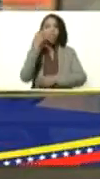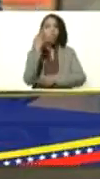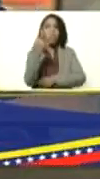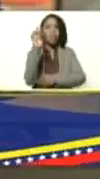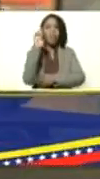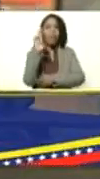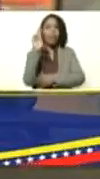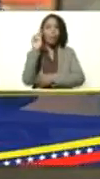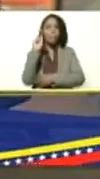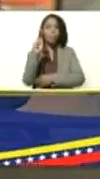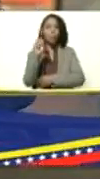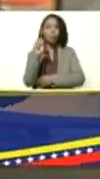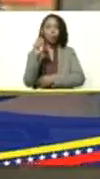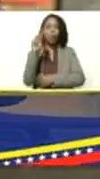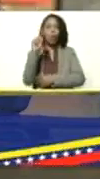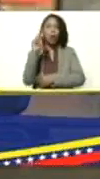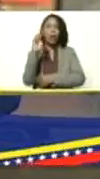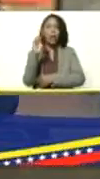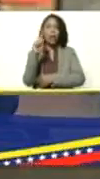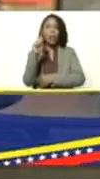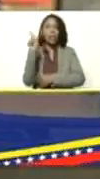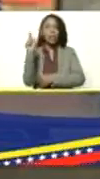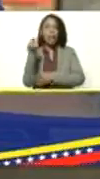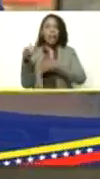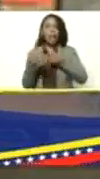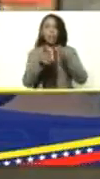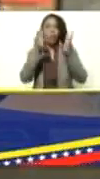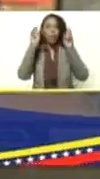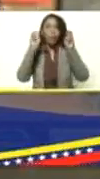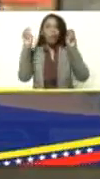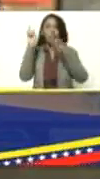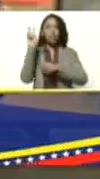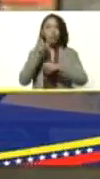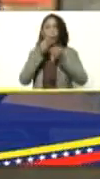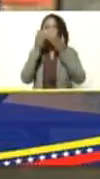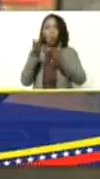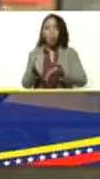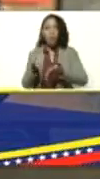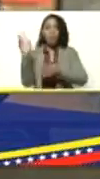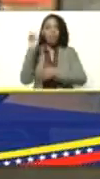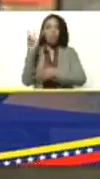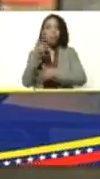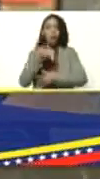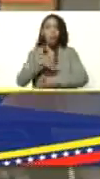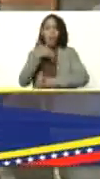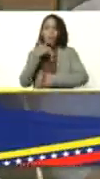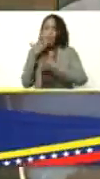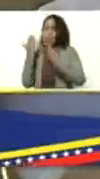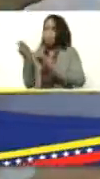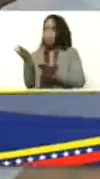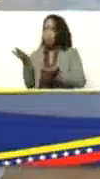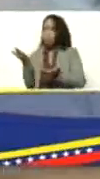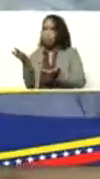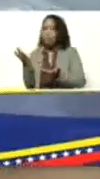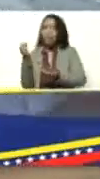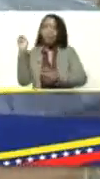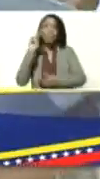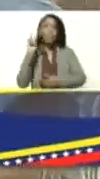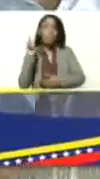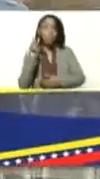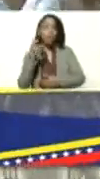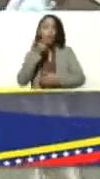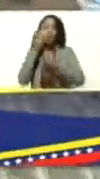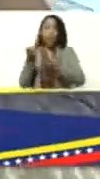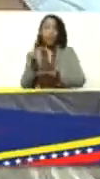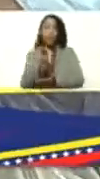.net el camino de la nueva Venezuela de la buena Venezuela ¿se puede decir así? de la Venezuela buena